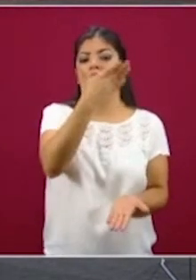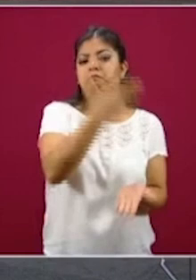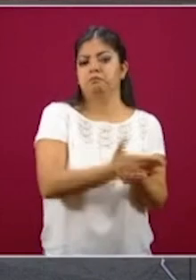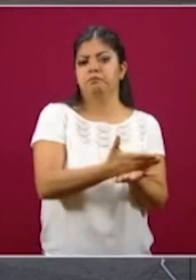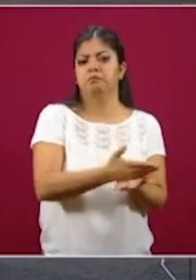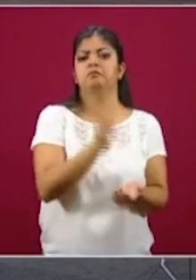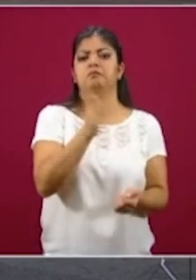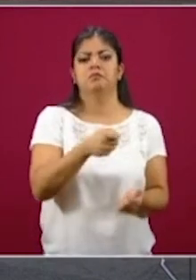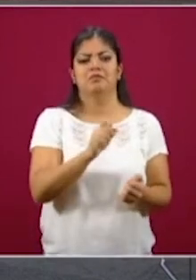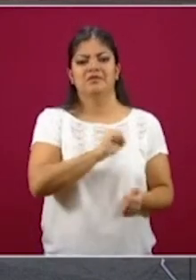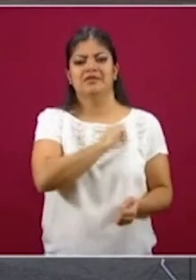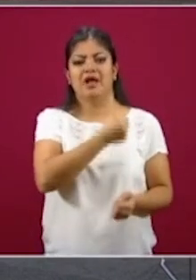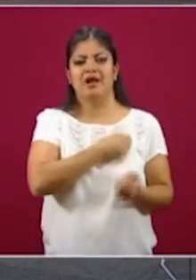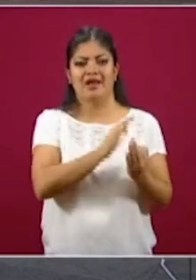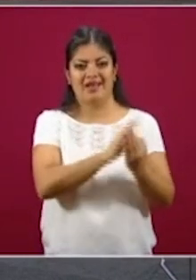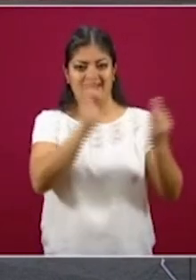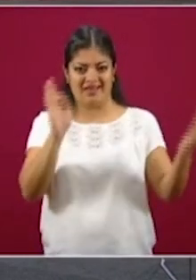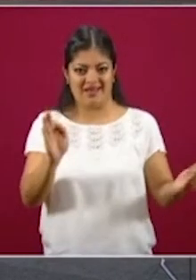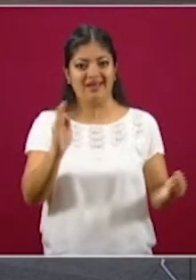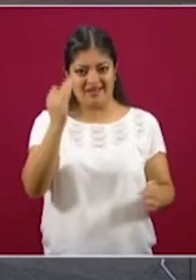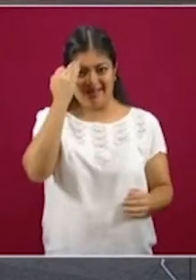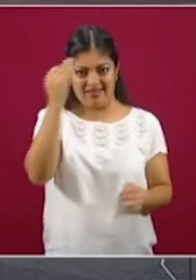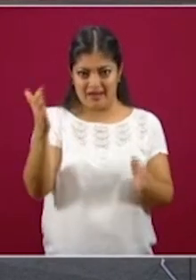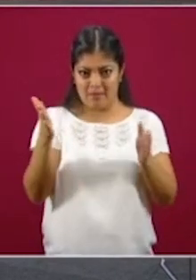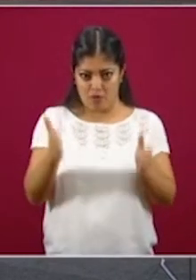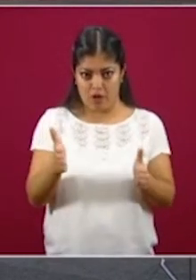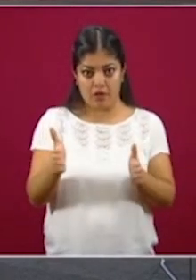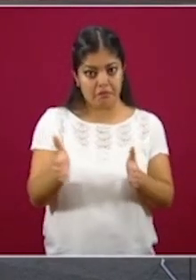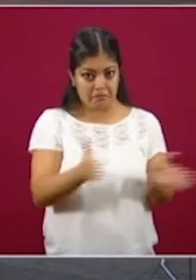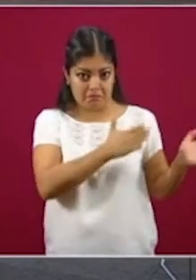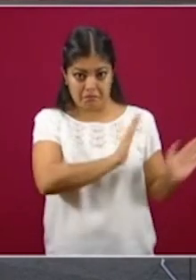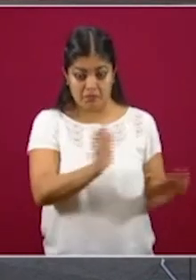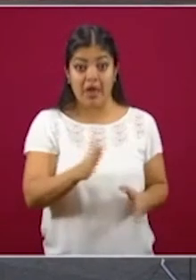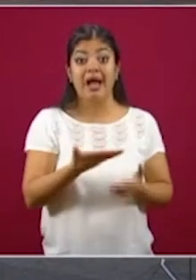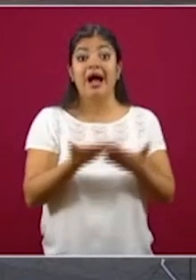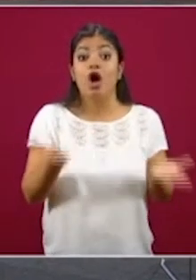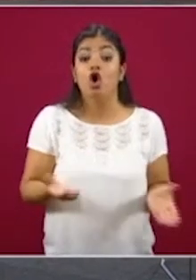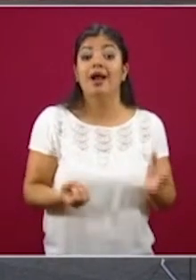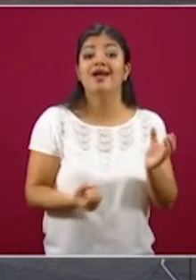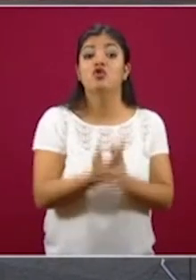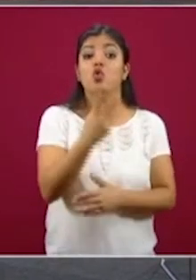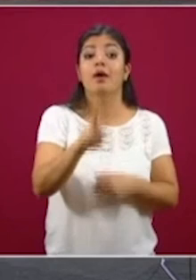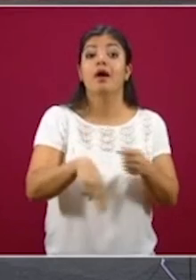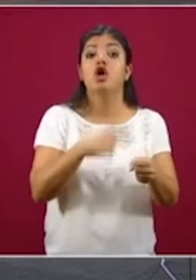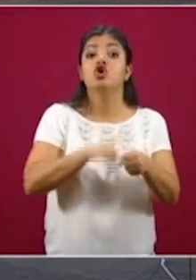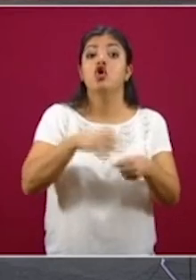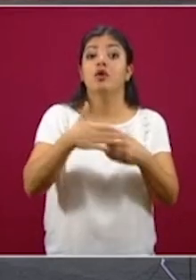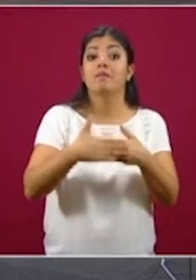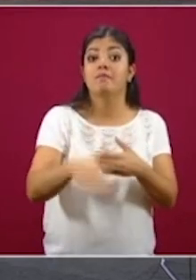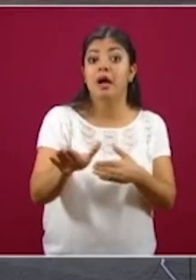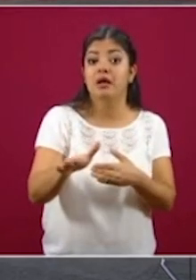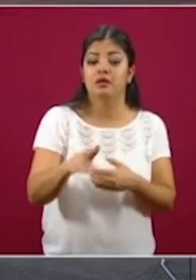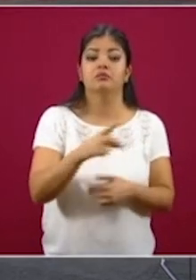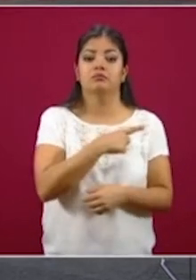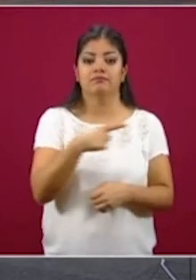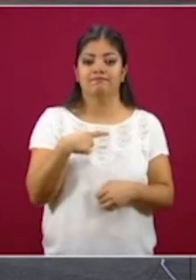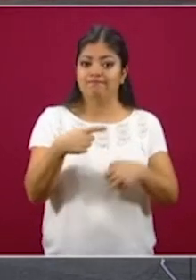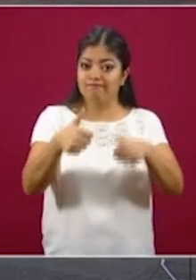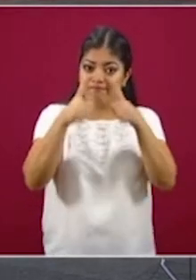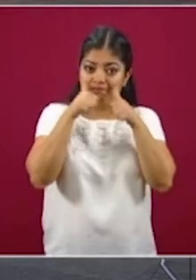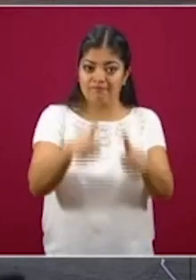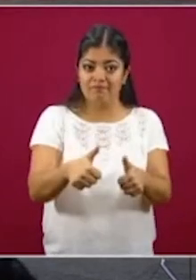de Sana Distancia y ahora en esta nueva normalidad tendrá que atenderse